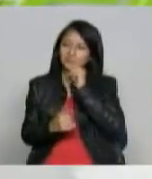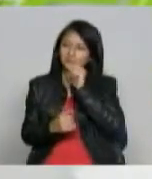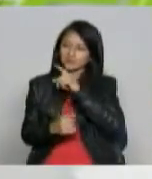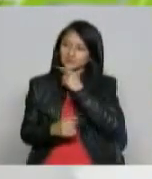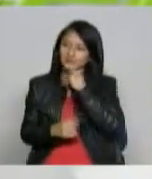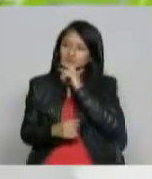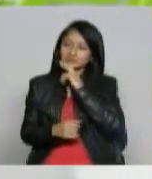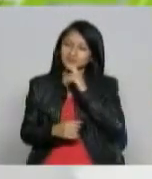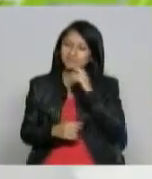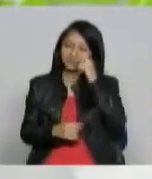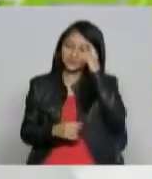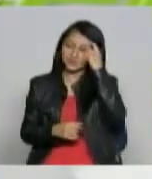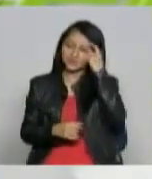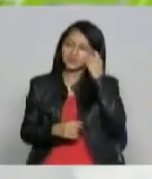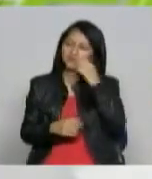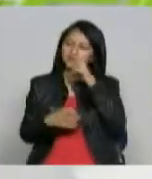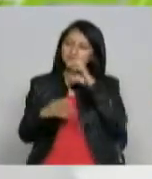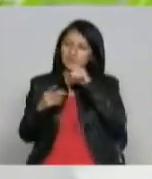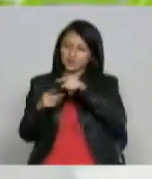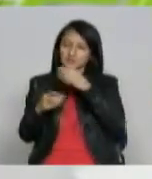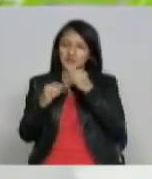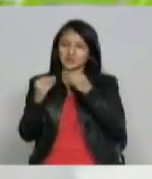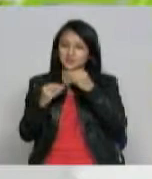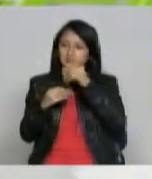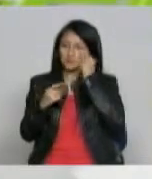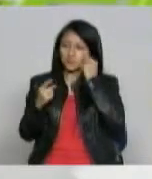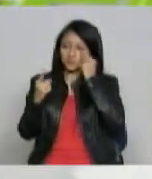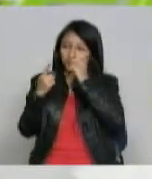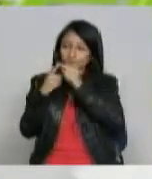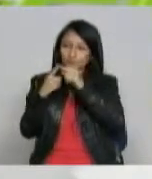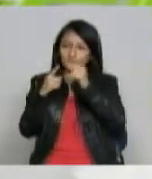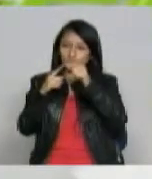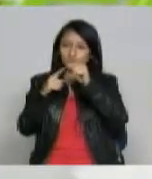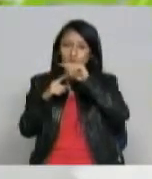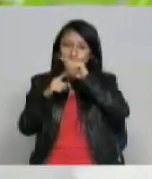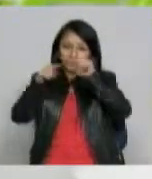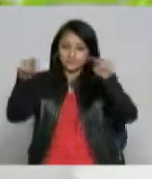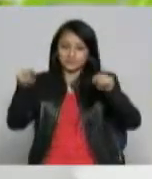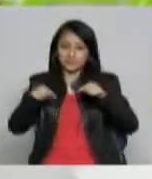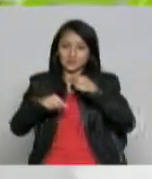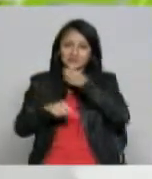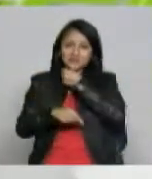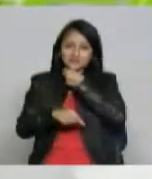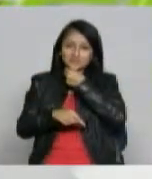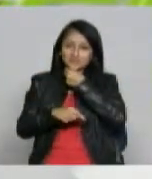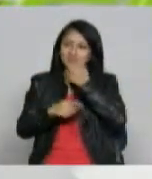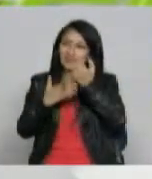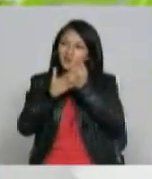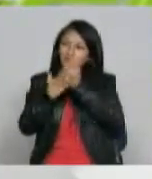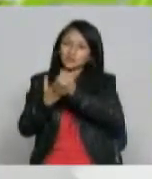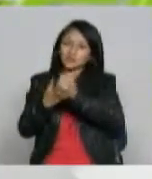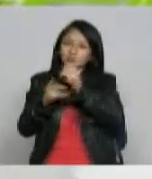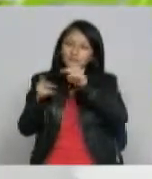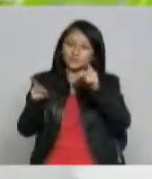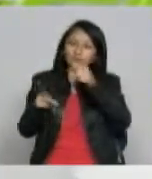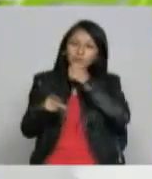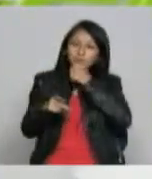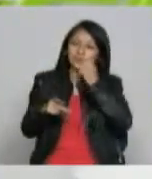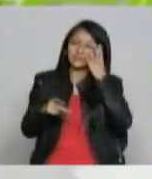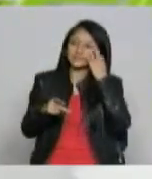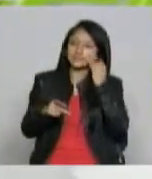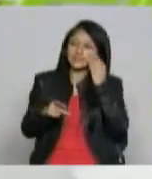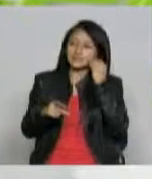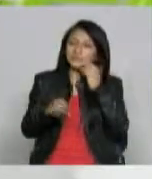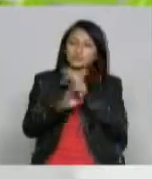me da pie para hacerle esta pregunta sala de prensa entonces tiene muy en cuenta también a los periodistas que son empíricos que no son graduados de